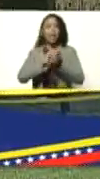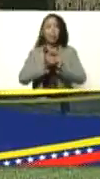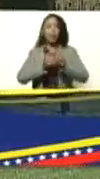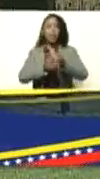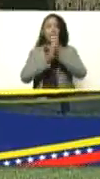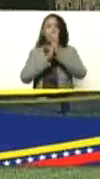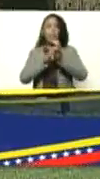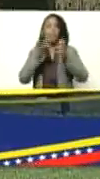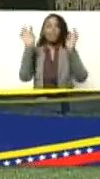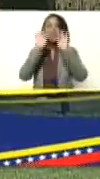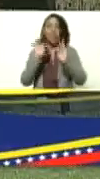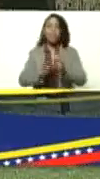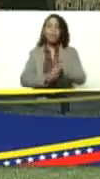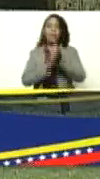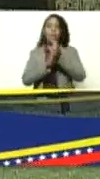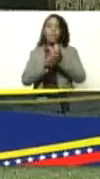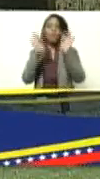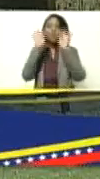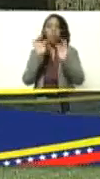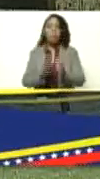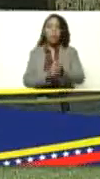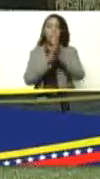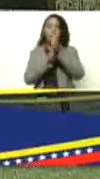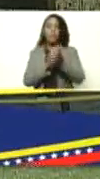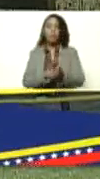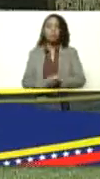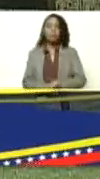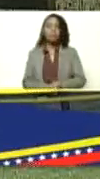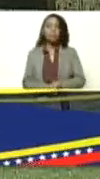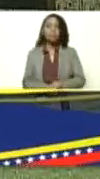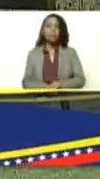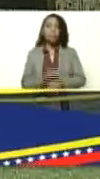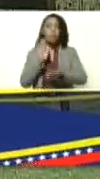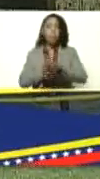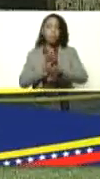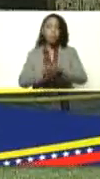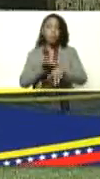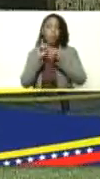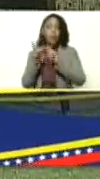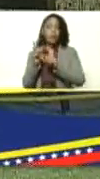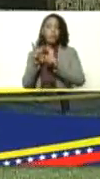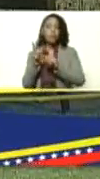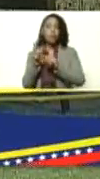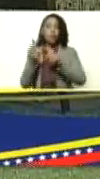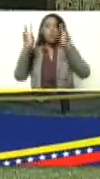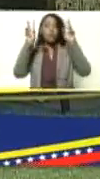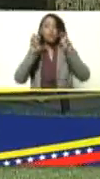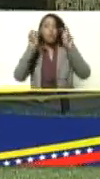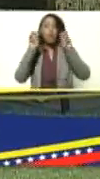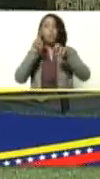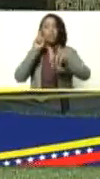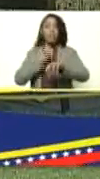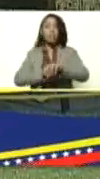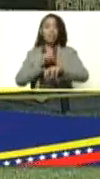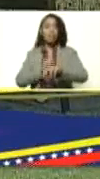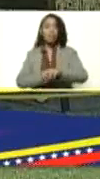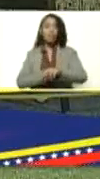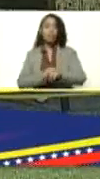métodos de liderazgo formas de liderazgo por eso es nueva época